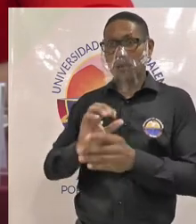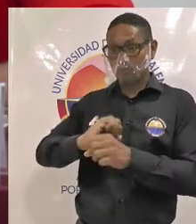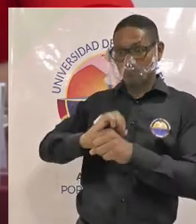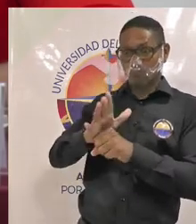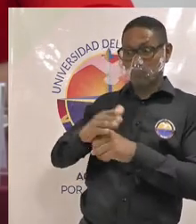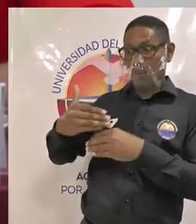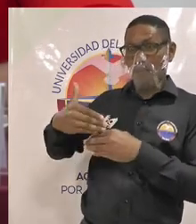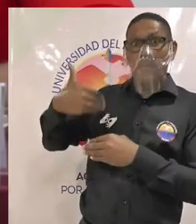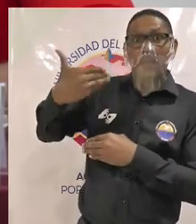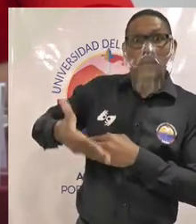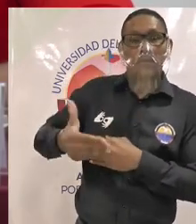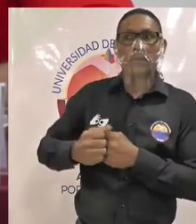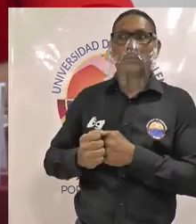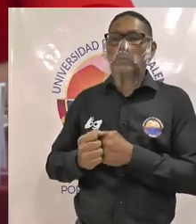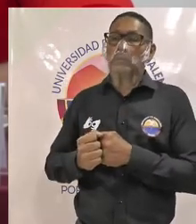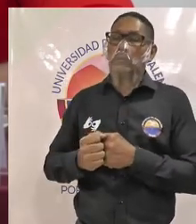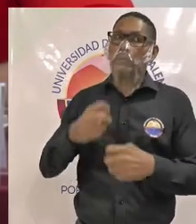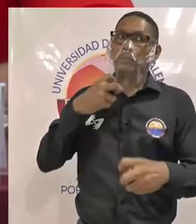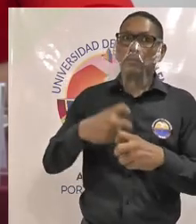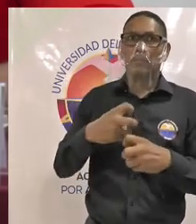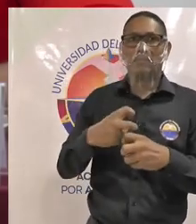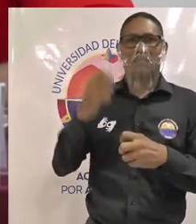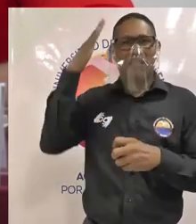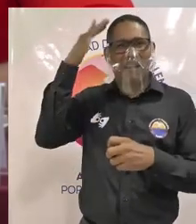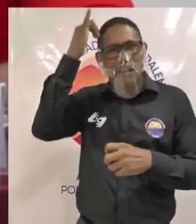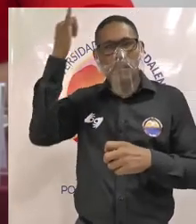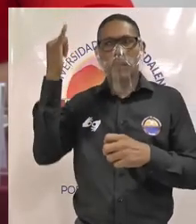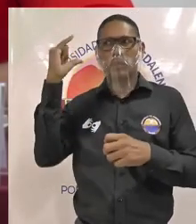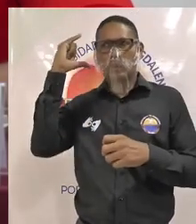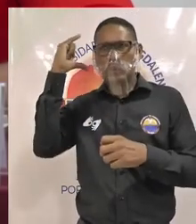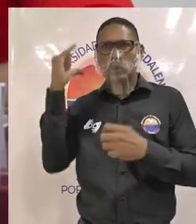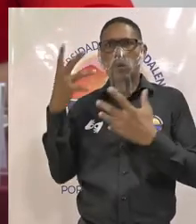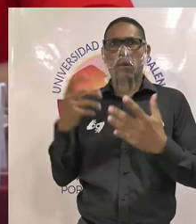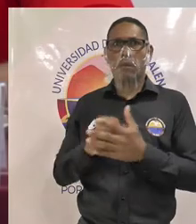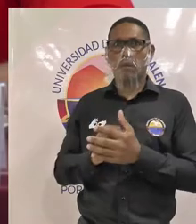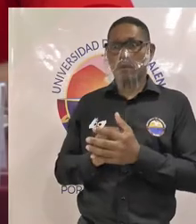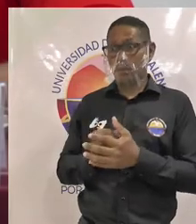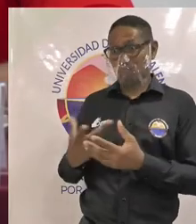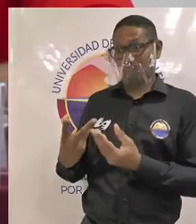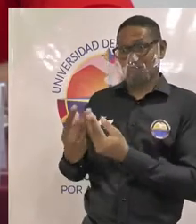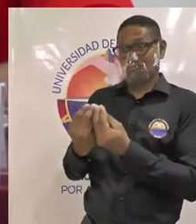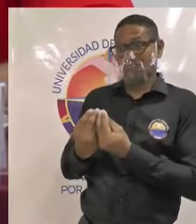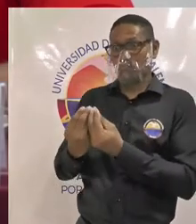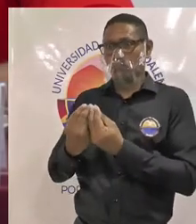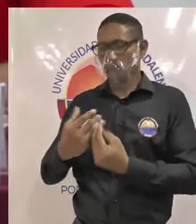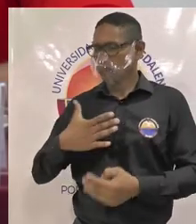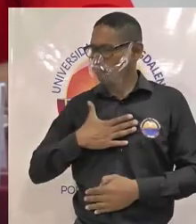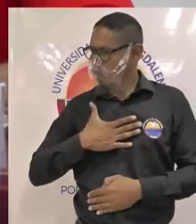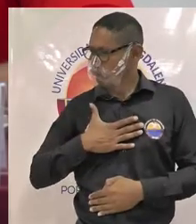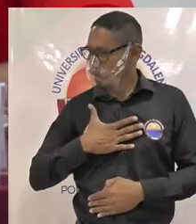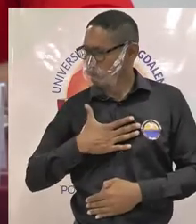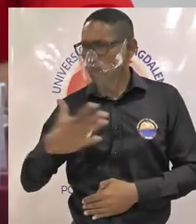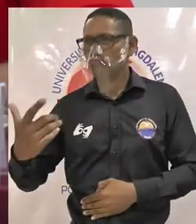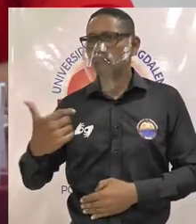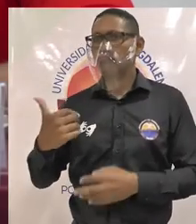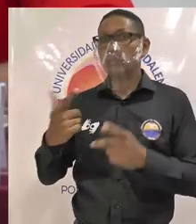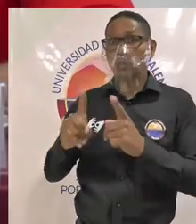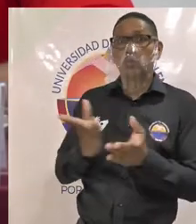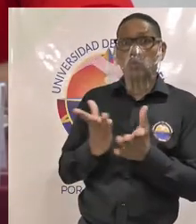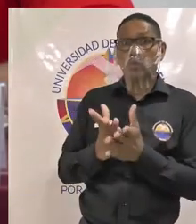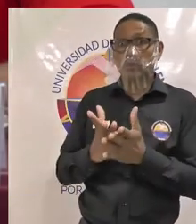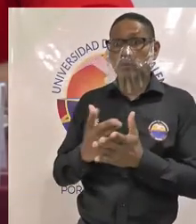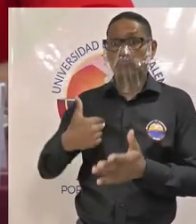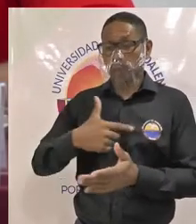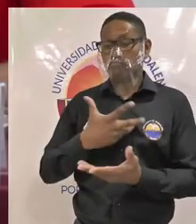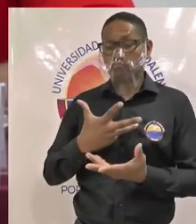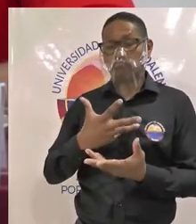económica psicológica académica tuvieron la gallardía de querer representar a los estudiantes en